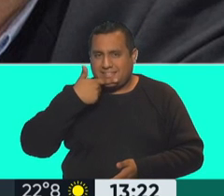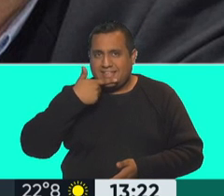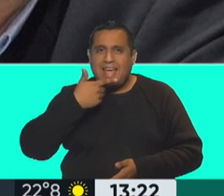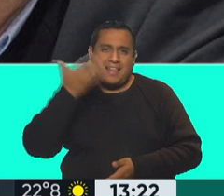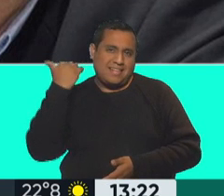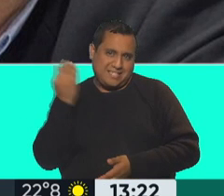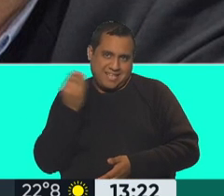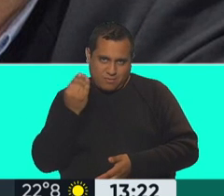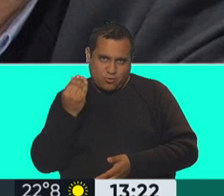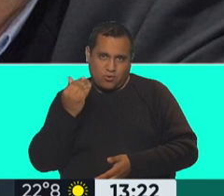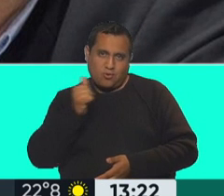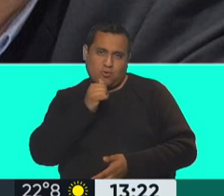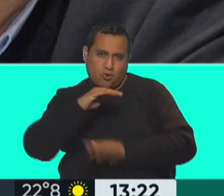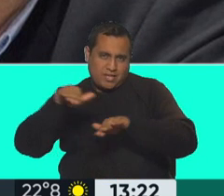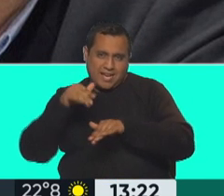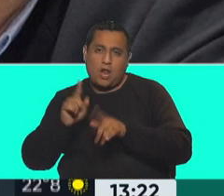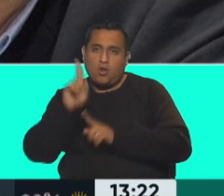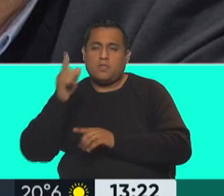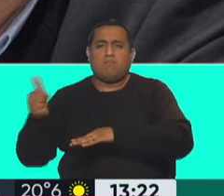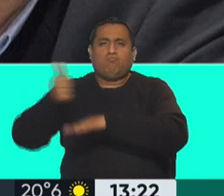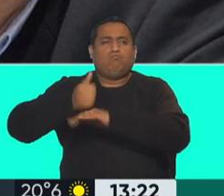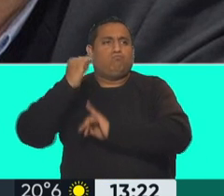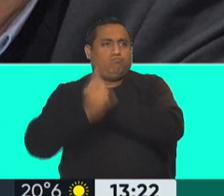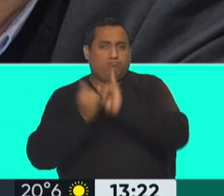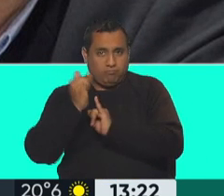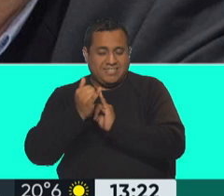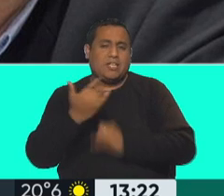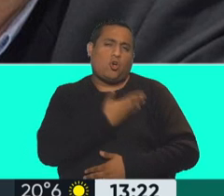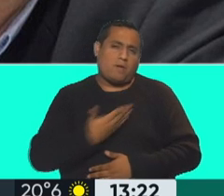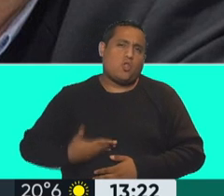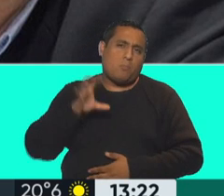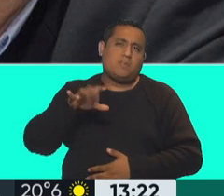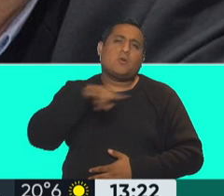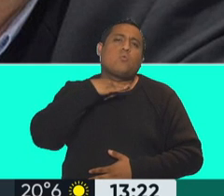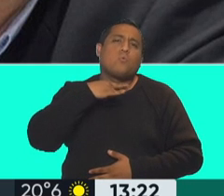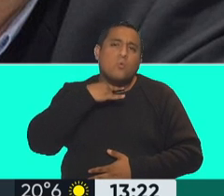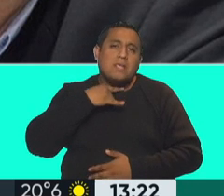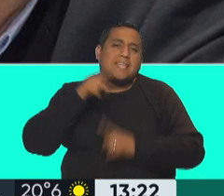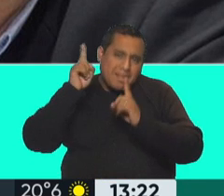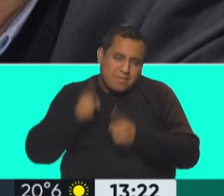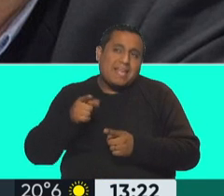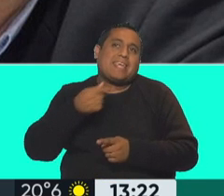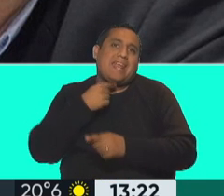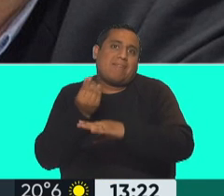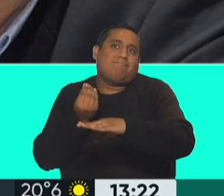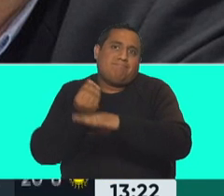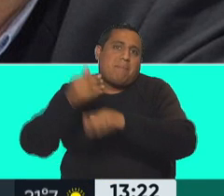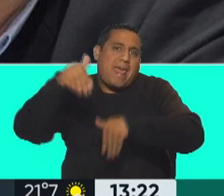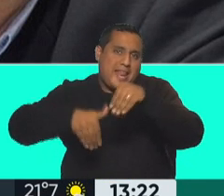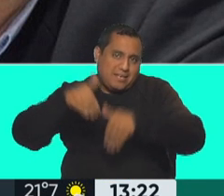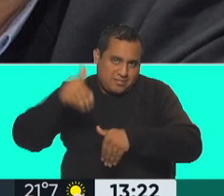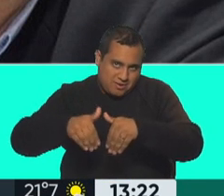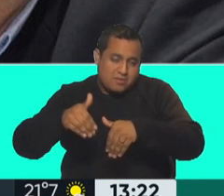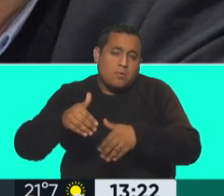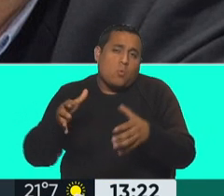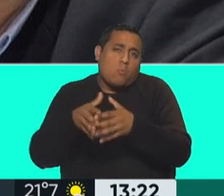sábado en Costalera Norte. Exactamente, en esa oportunidad el gobernador de la provincia de Jujuy y también precandidato a presidente de Juntos